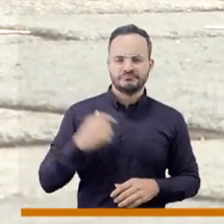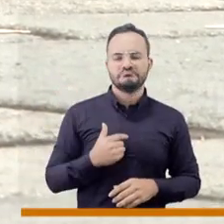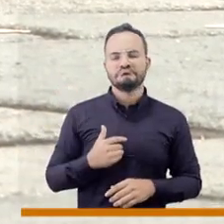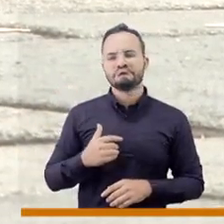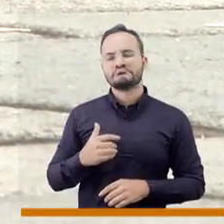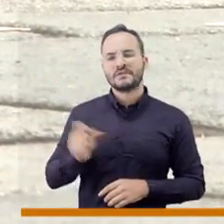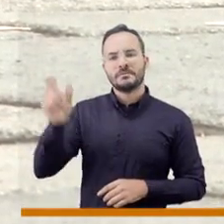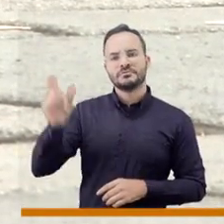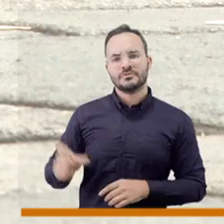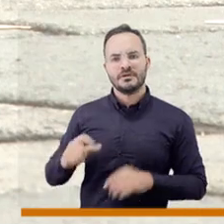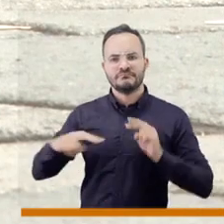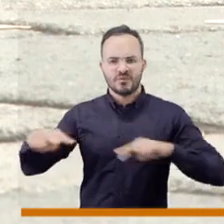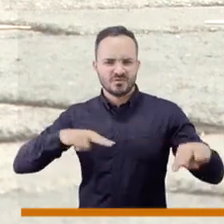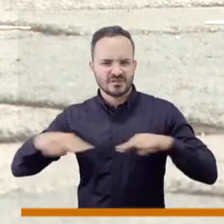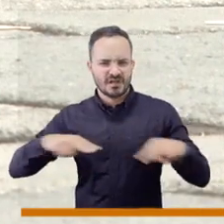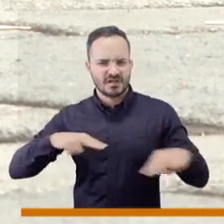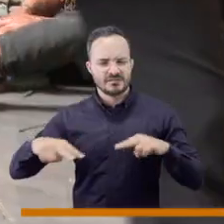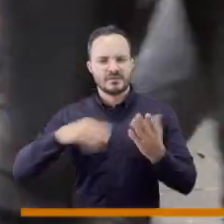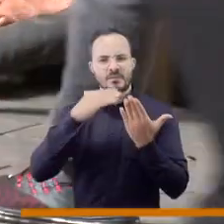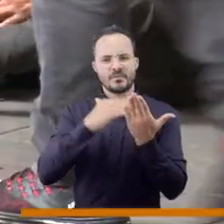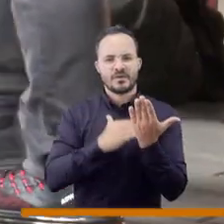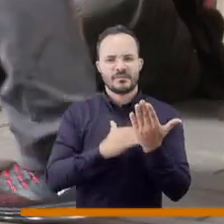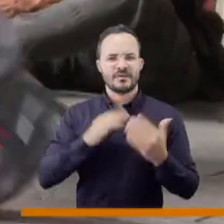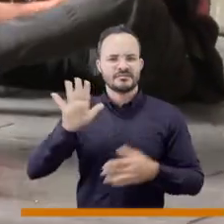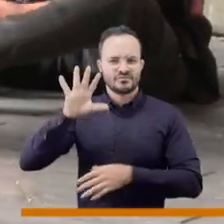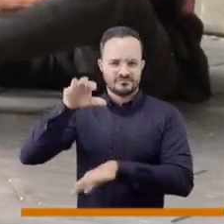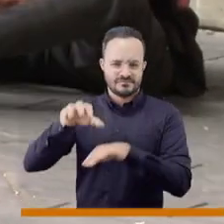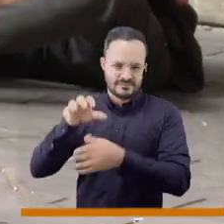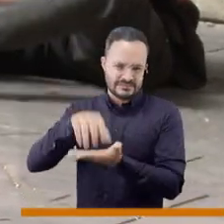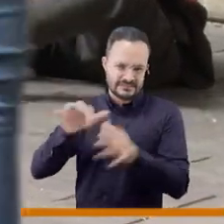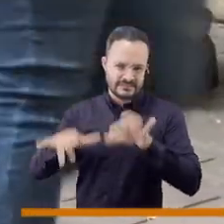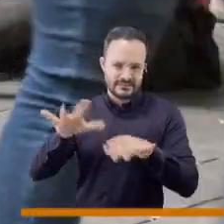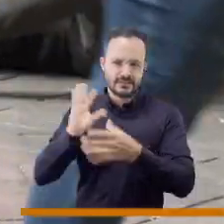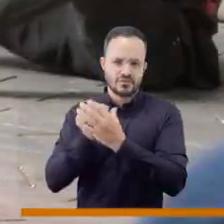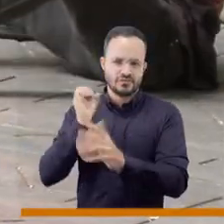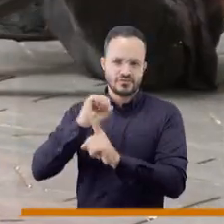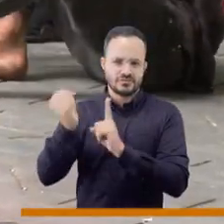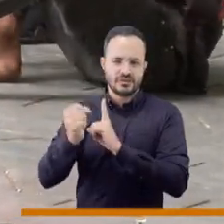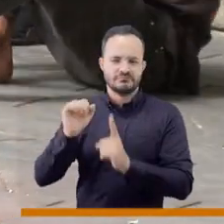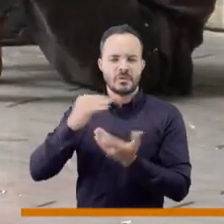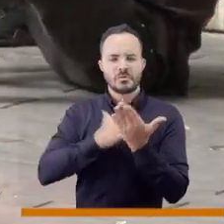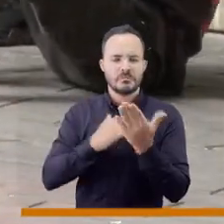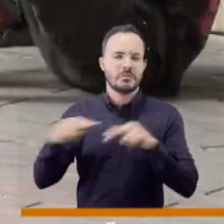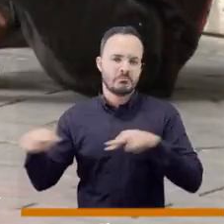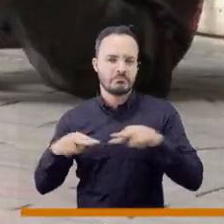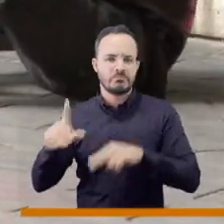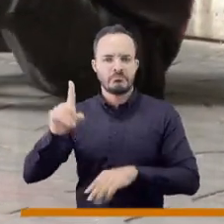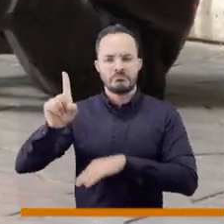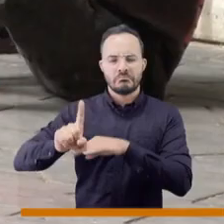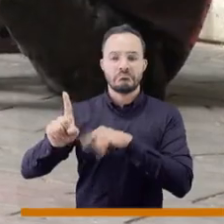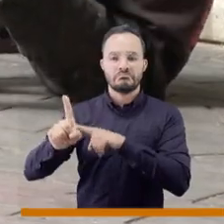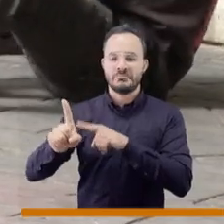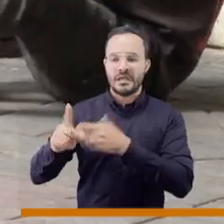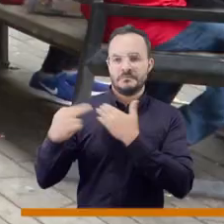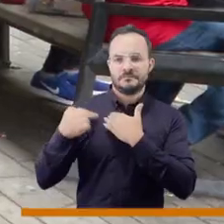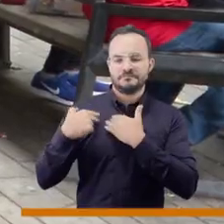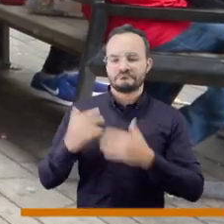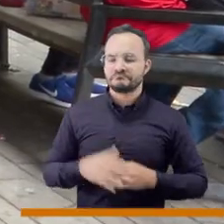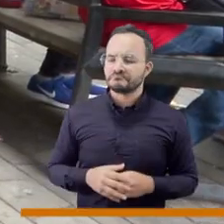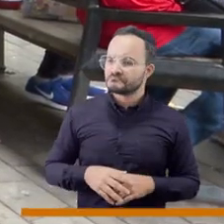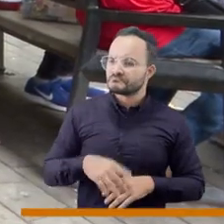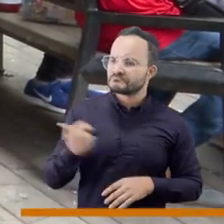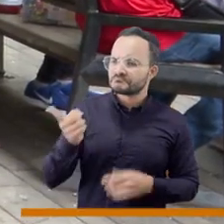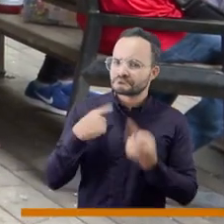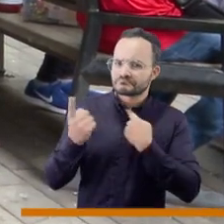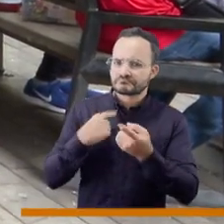me decía esta semana una persona que coordina el programa de la Secretaría de Inclusión Social en la